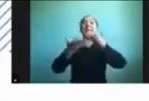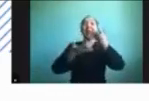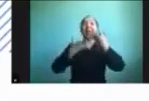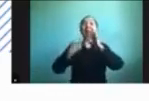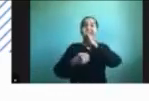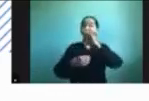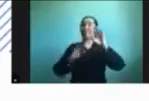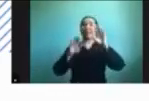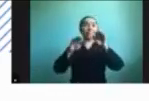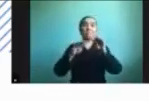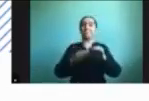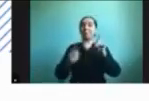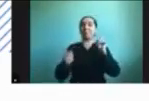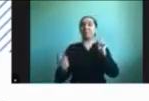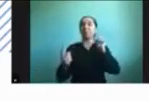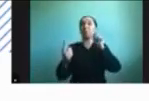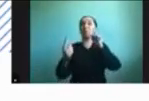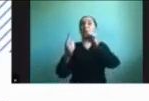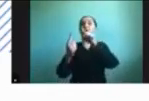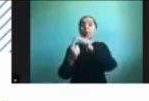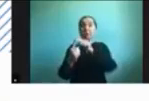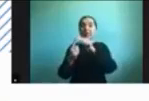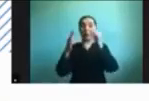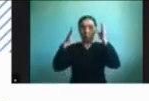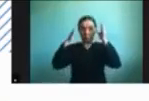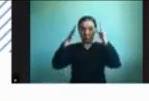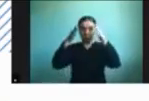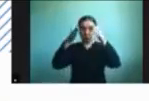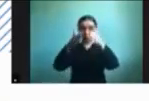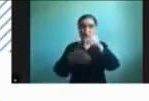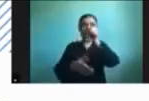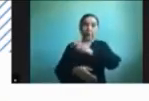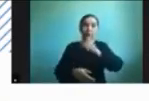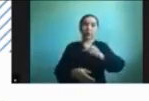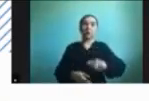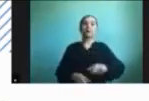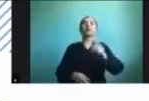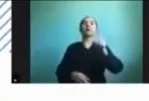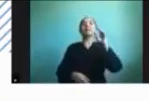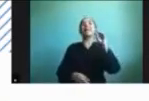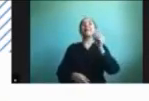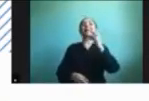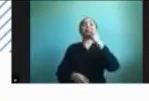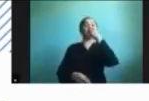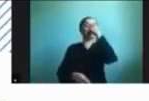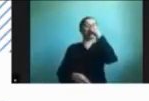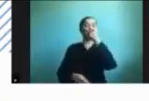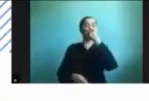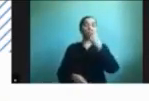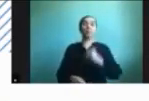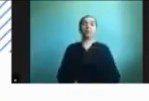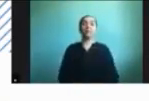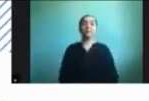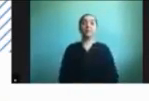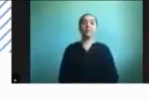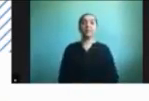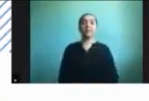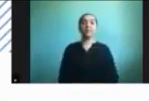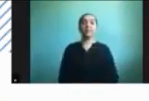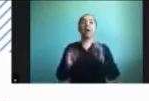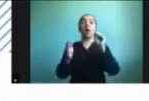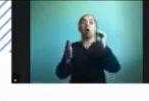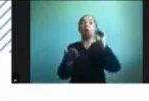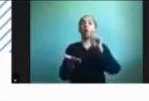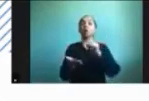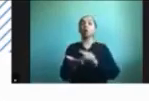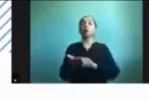Sin embargo, se encuentra enfocado en personas con discapacidad visual. El toque mágico, también enfocado a